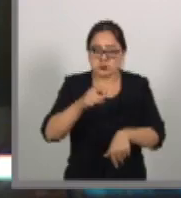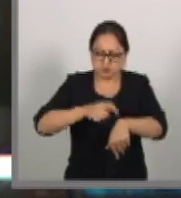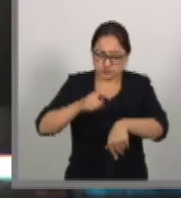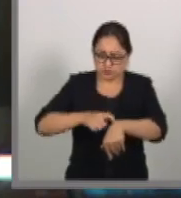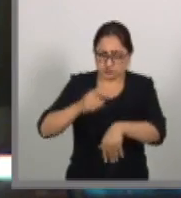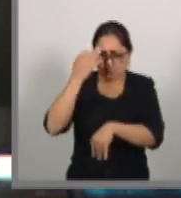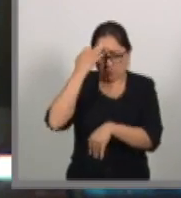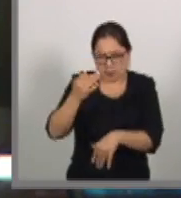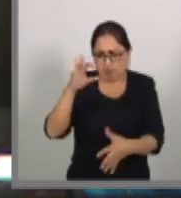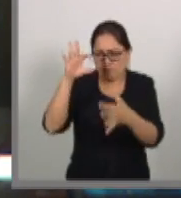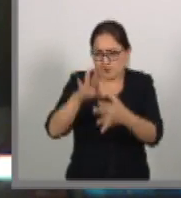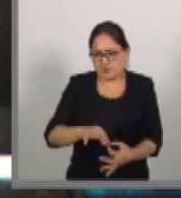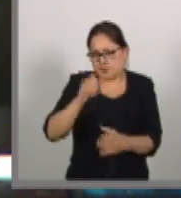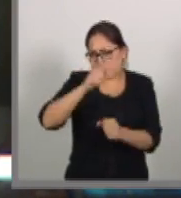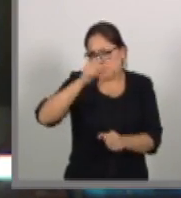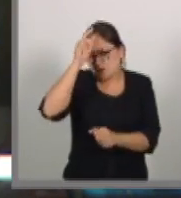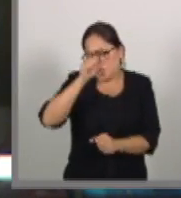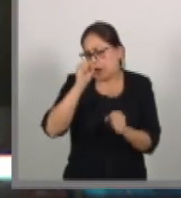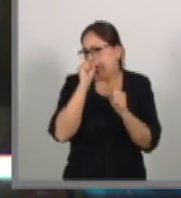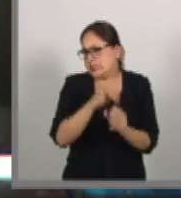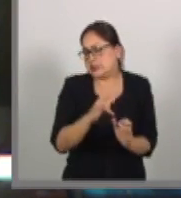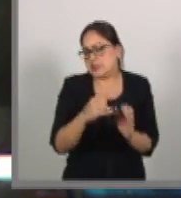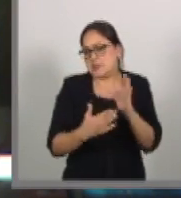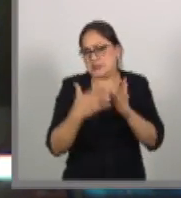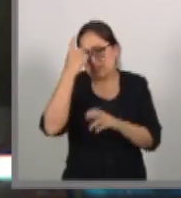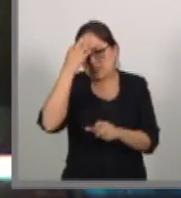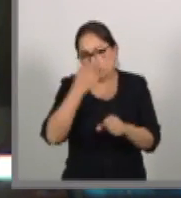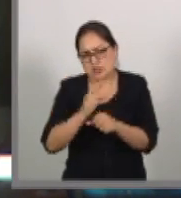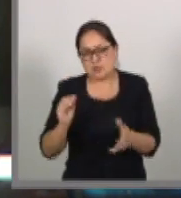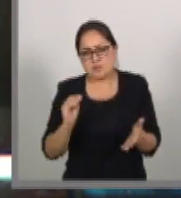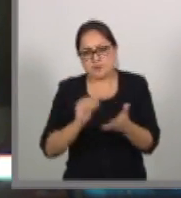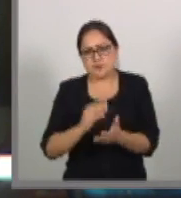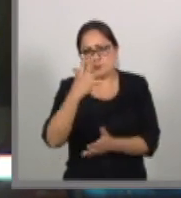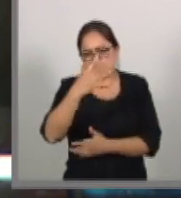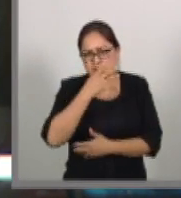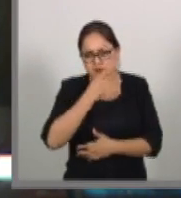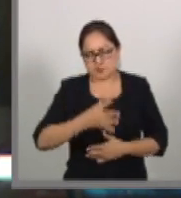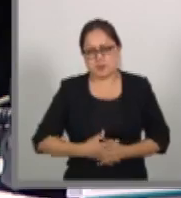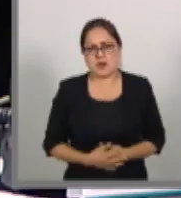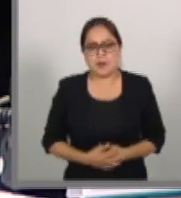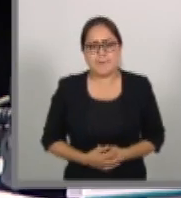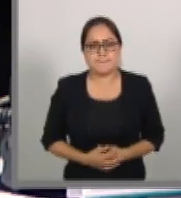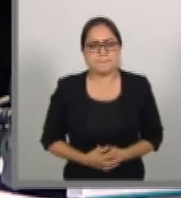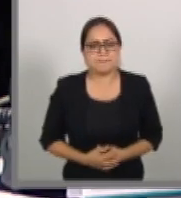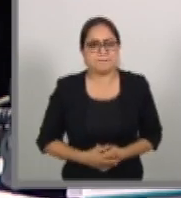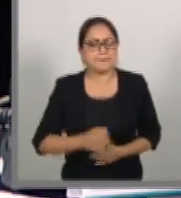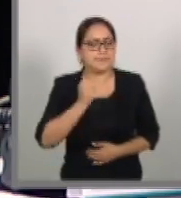establece el acuerdo de la mesa directiva de los cinco minutos. Gracias, Senador.